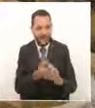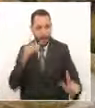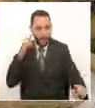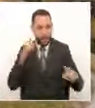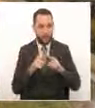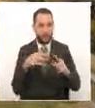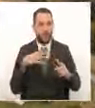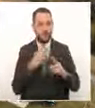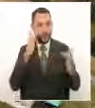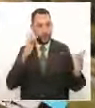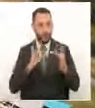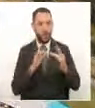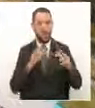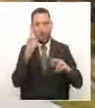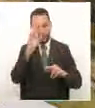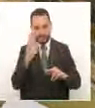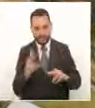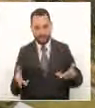Sintonía con la Educación.